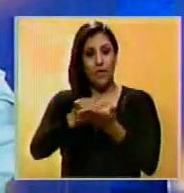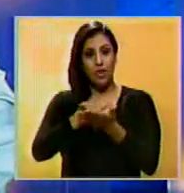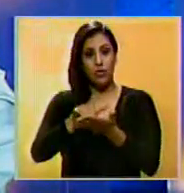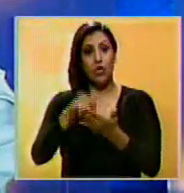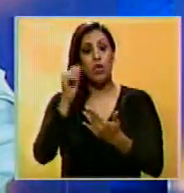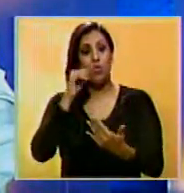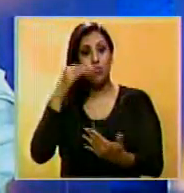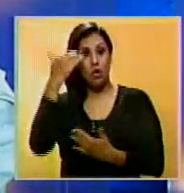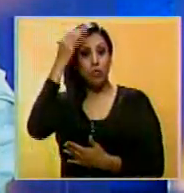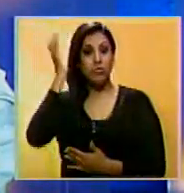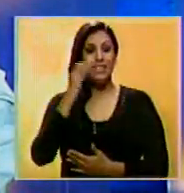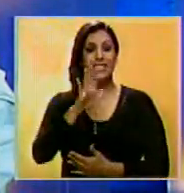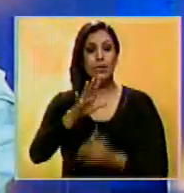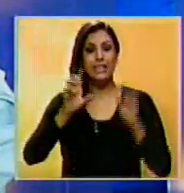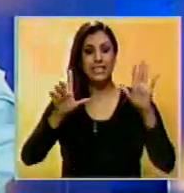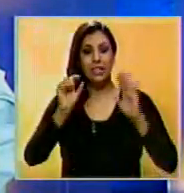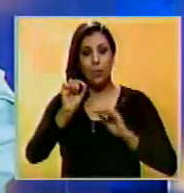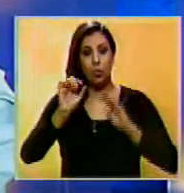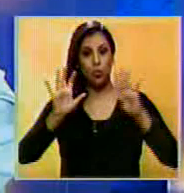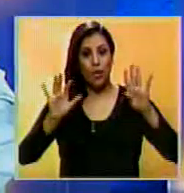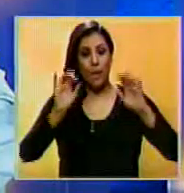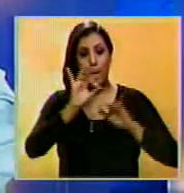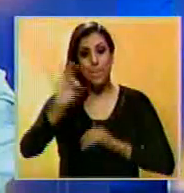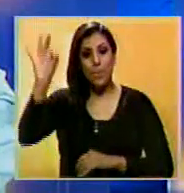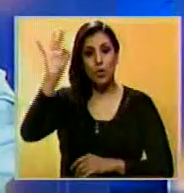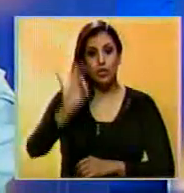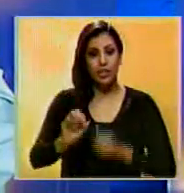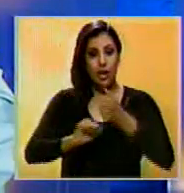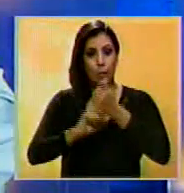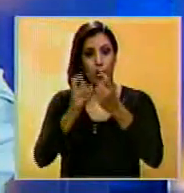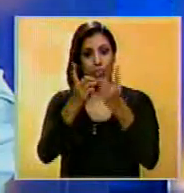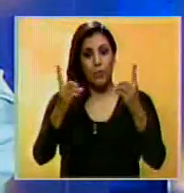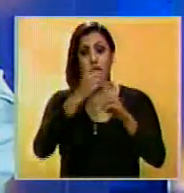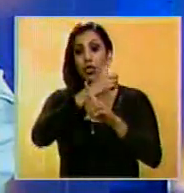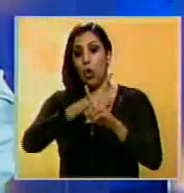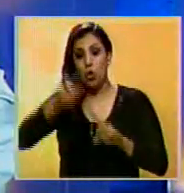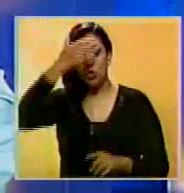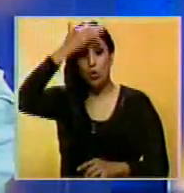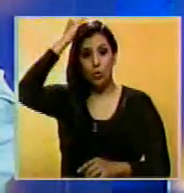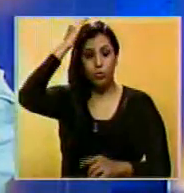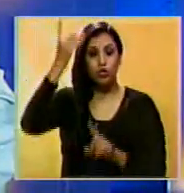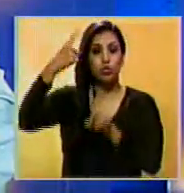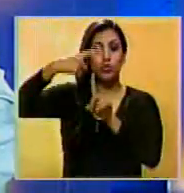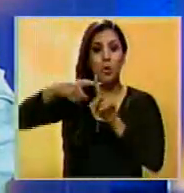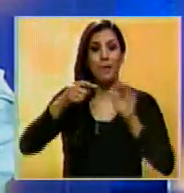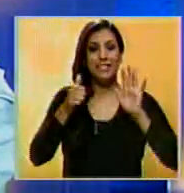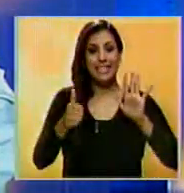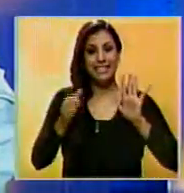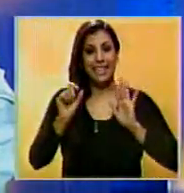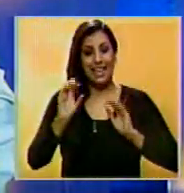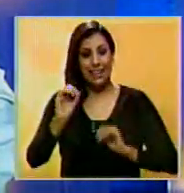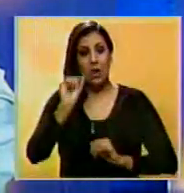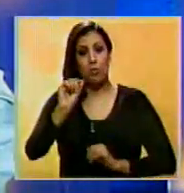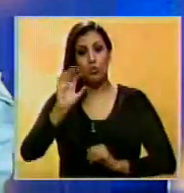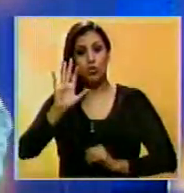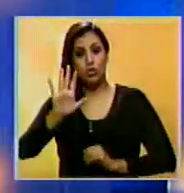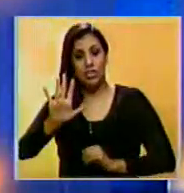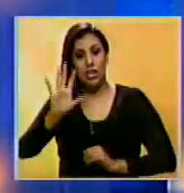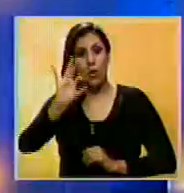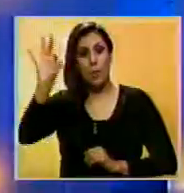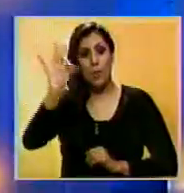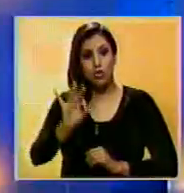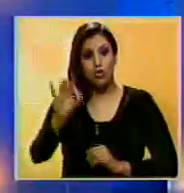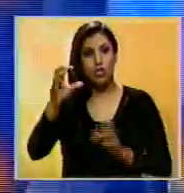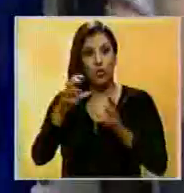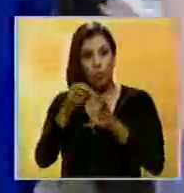Clinton alcanzó el 57.9% de respaldo demócrata, mientras que Trump sumó el 60.5% de los votos